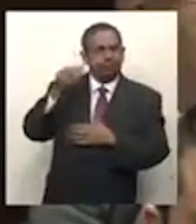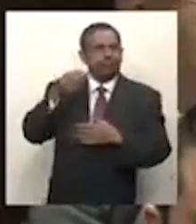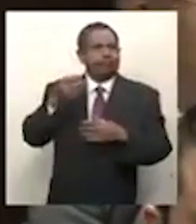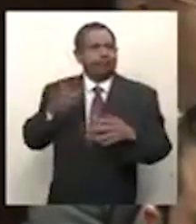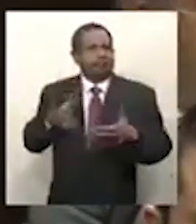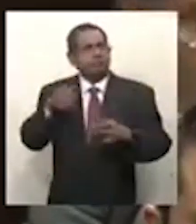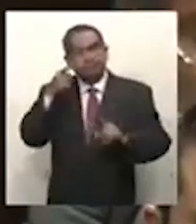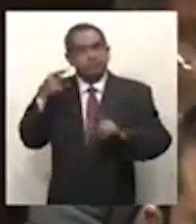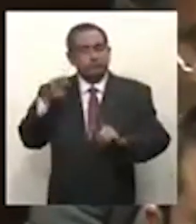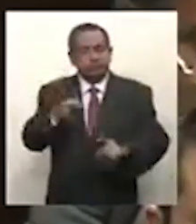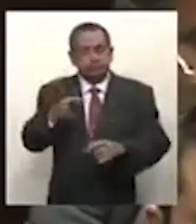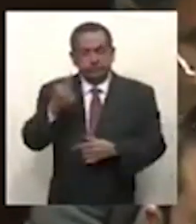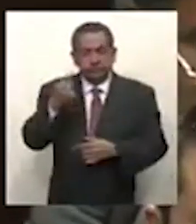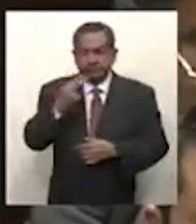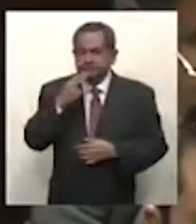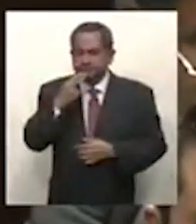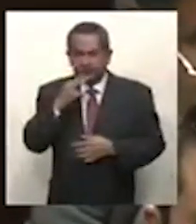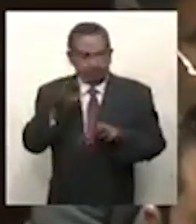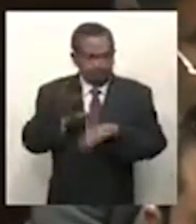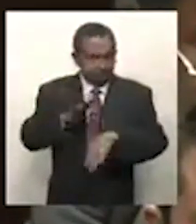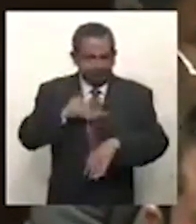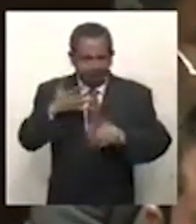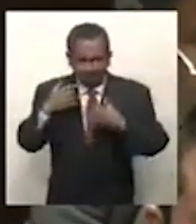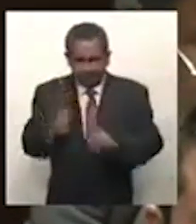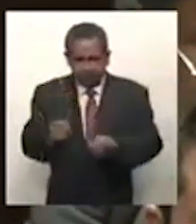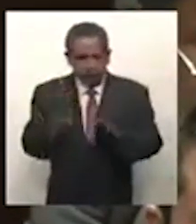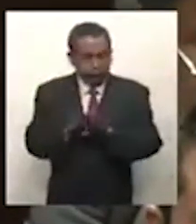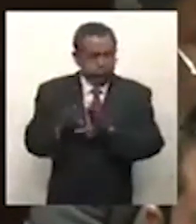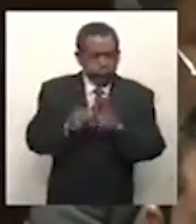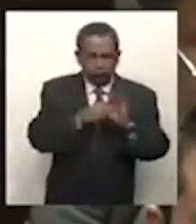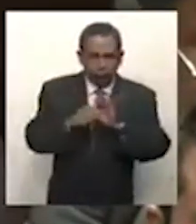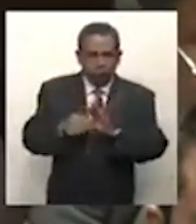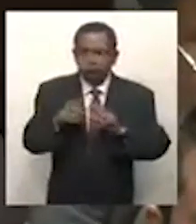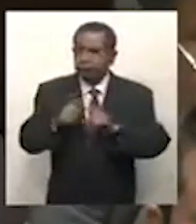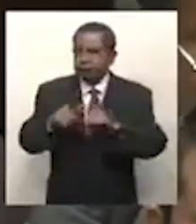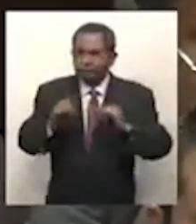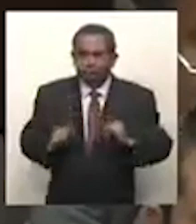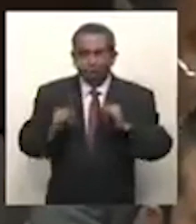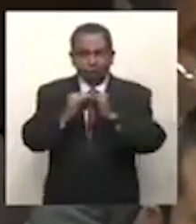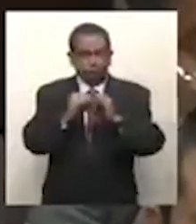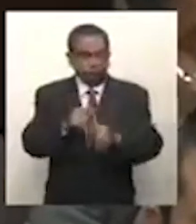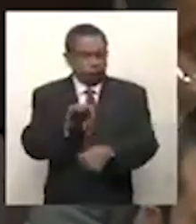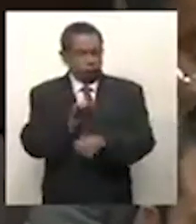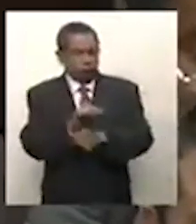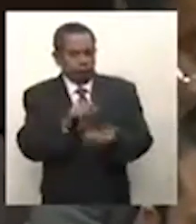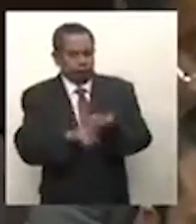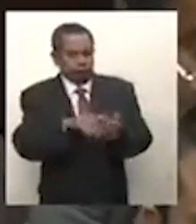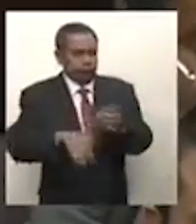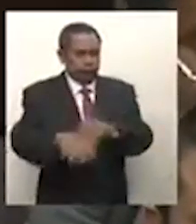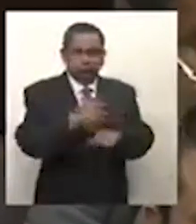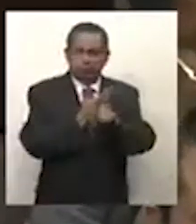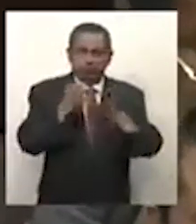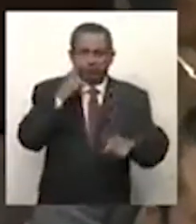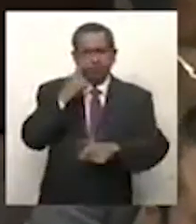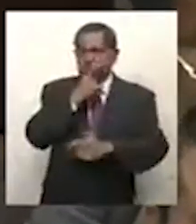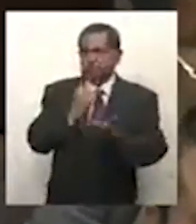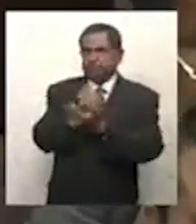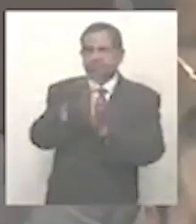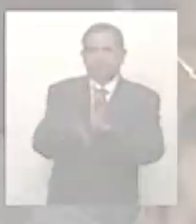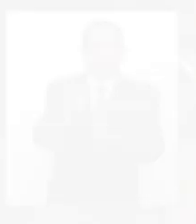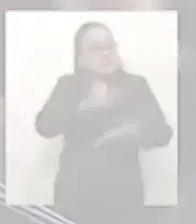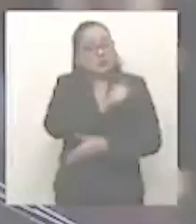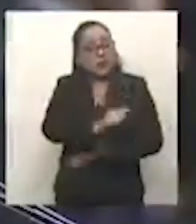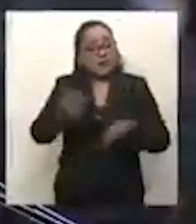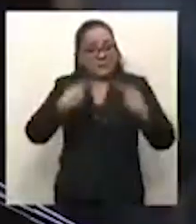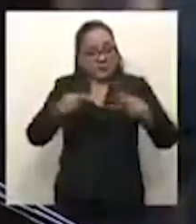con el fin de tener un diagnóstico certero que los consolide como instituciones garantes de los fines democráticos de nuestra República.